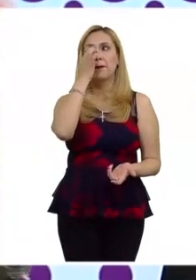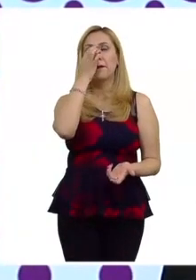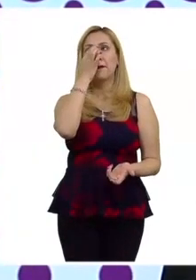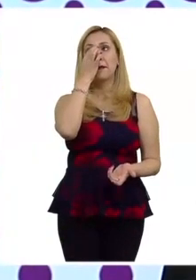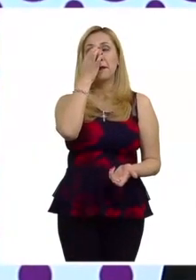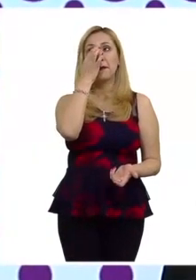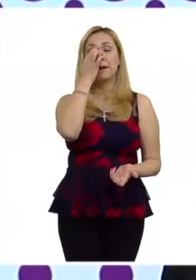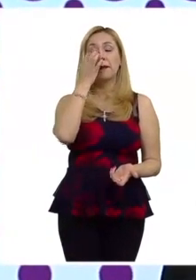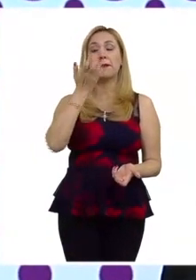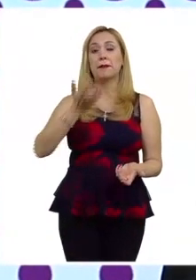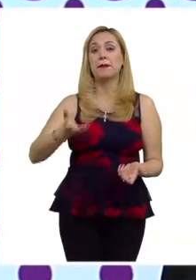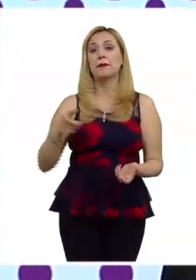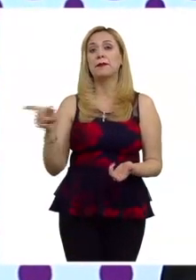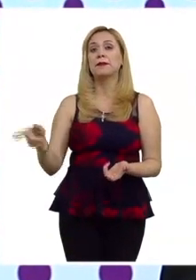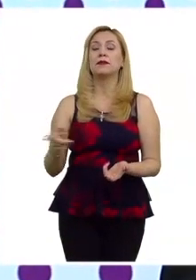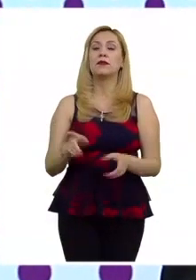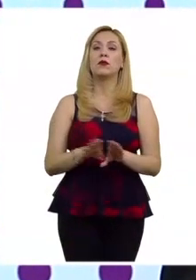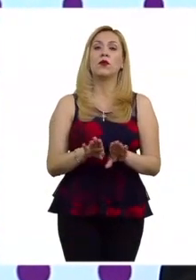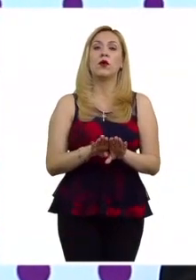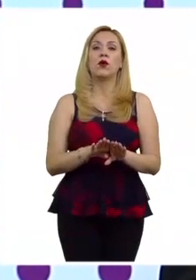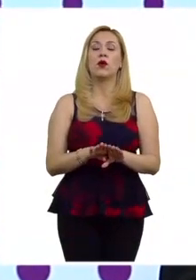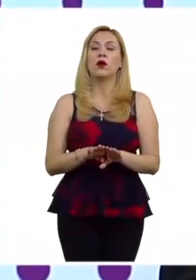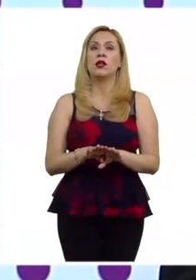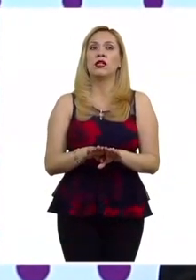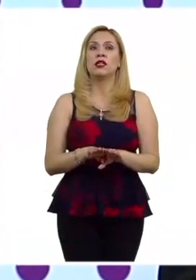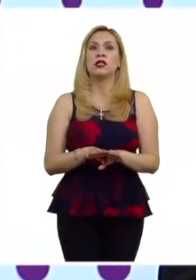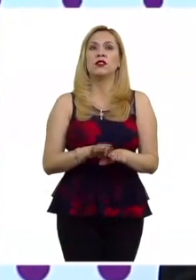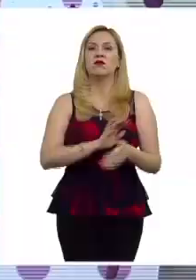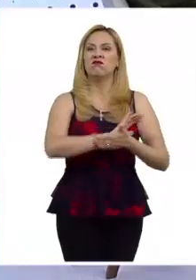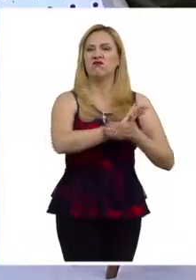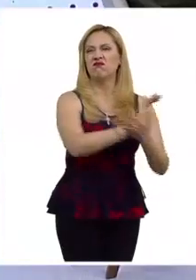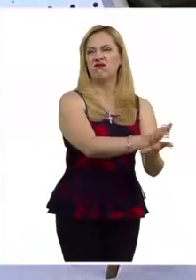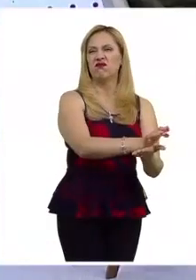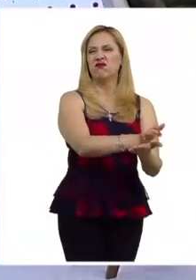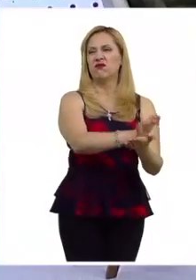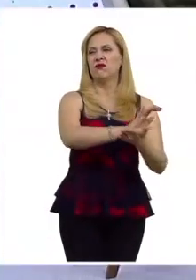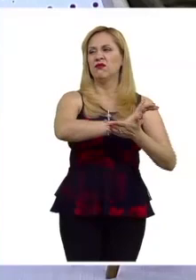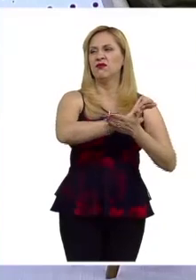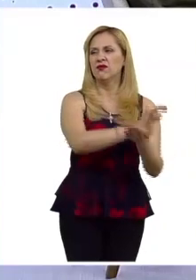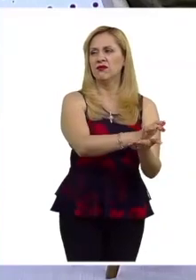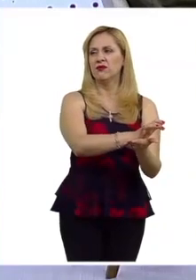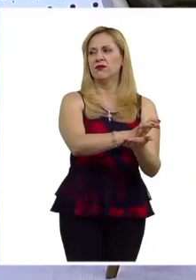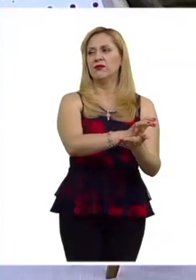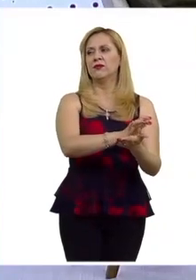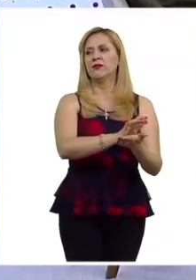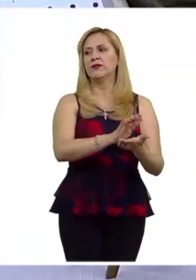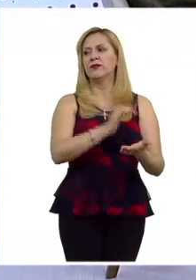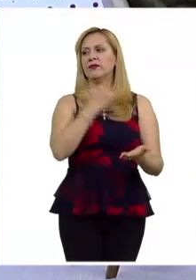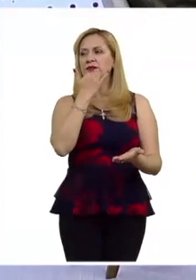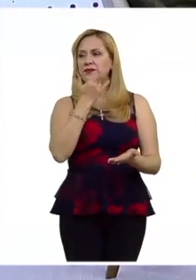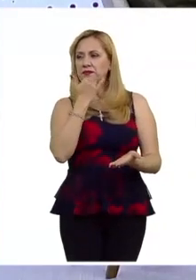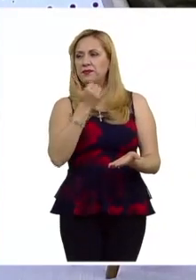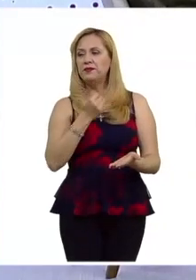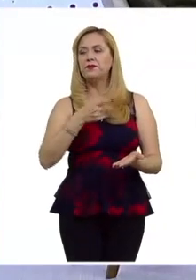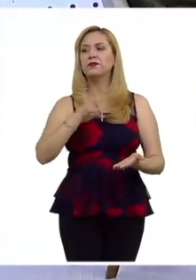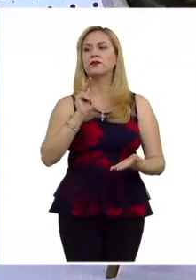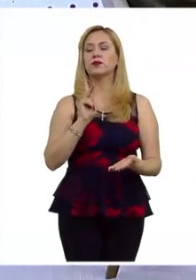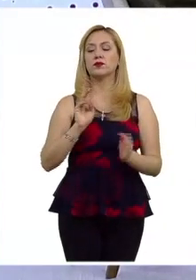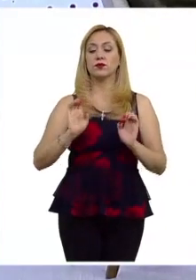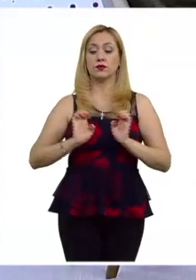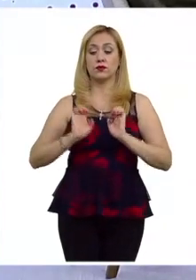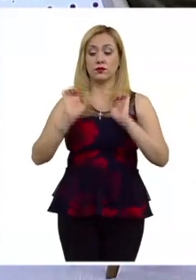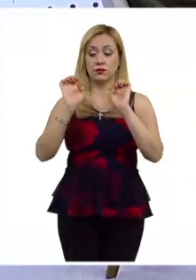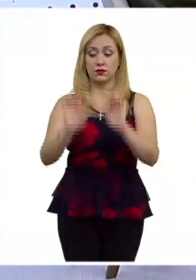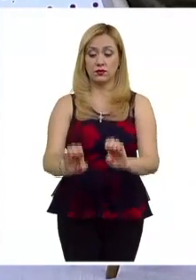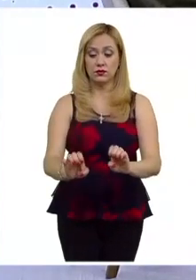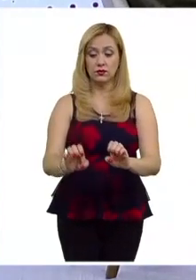inminentes que pueda tener ese discurso que discrimina o que hace una distinción con base en categorías sospechosas pero el discurso de odio